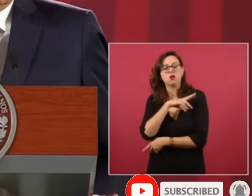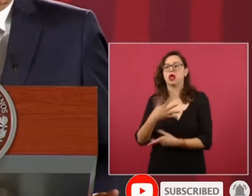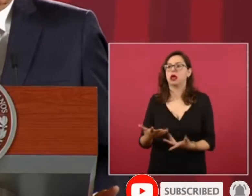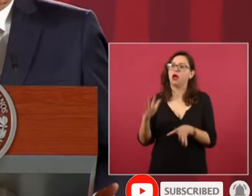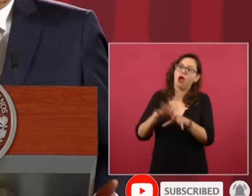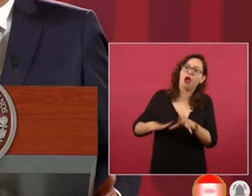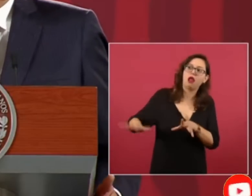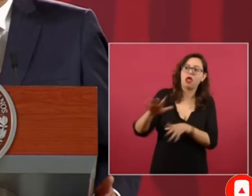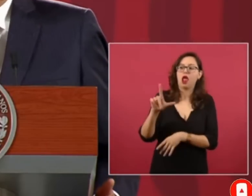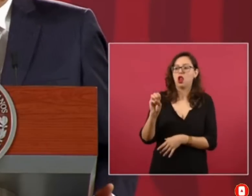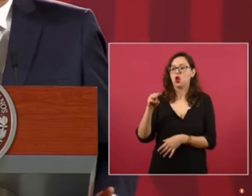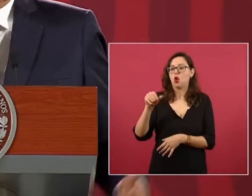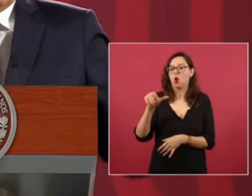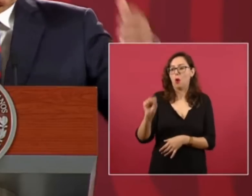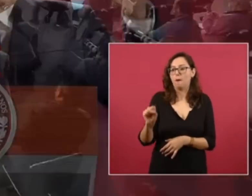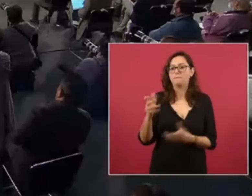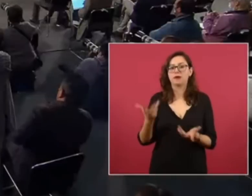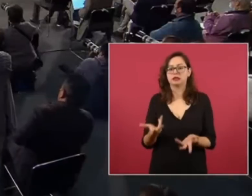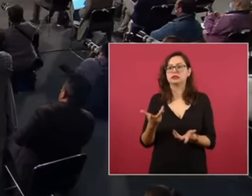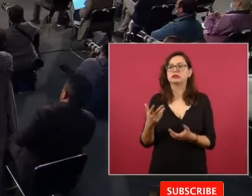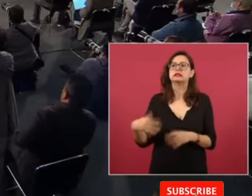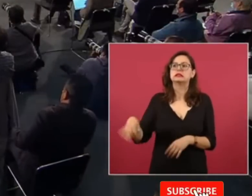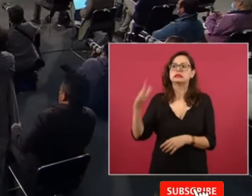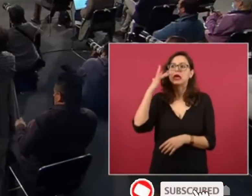en Santa Fe pero en la Toscana